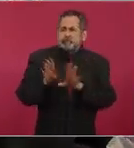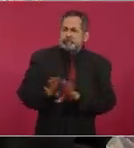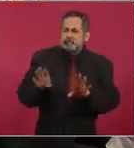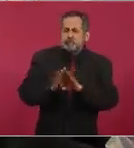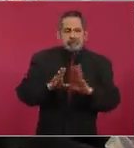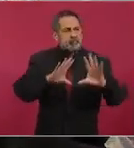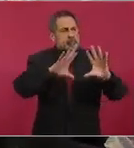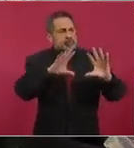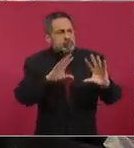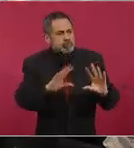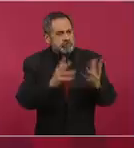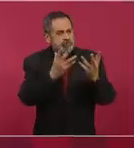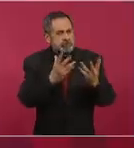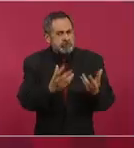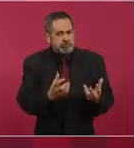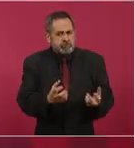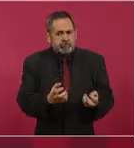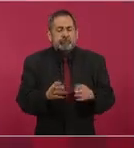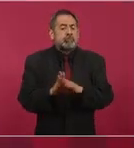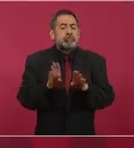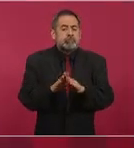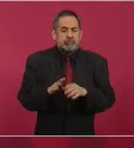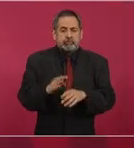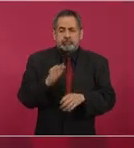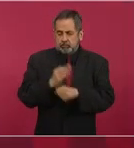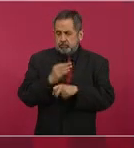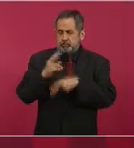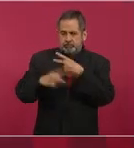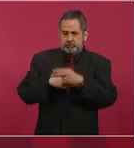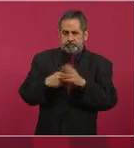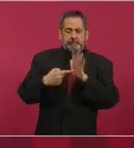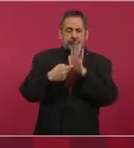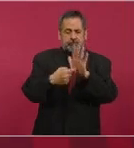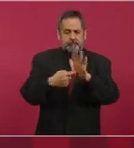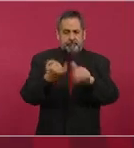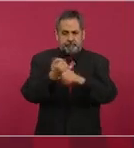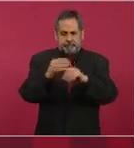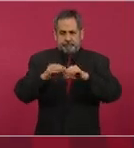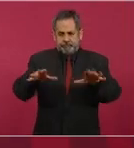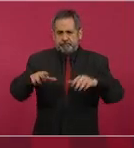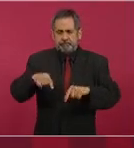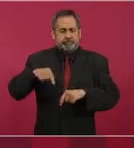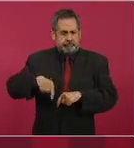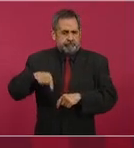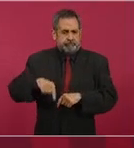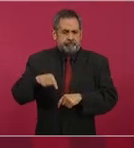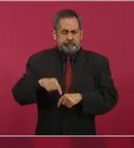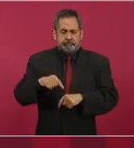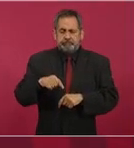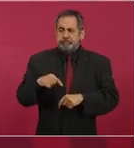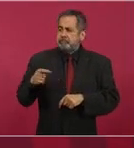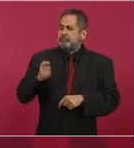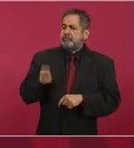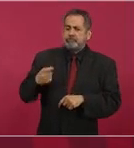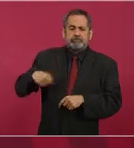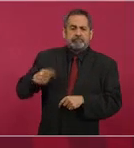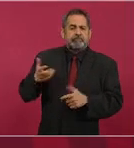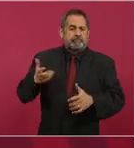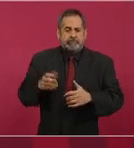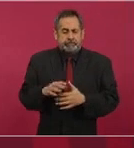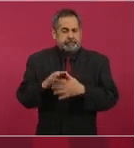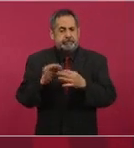es presentarles un informe de lo que estamos llevando a cabo